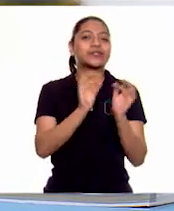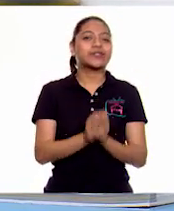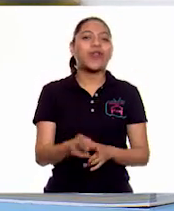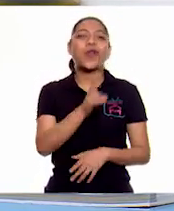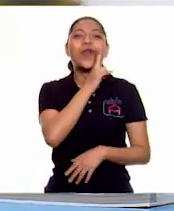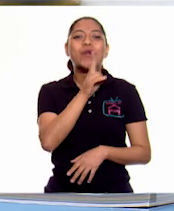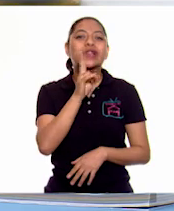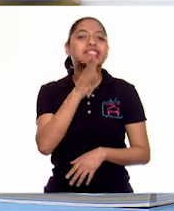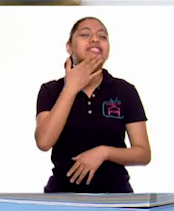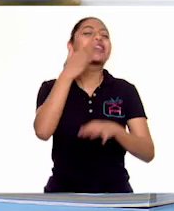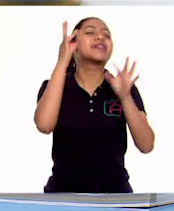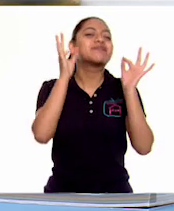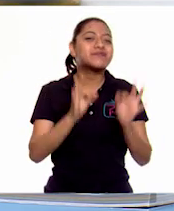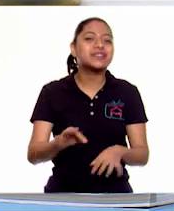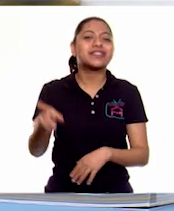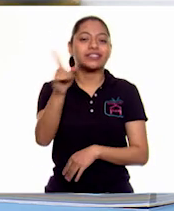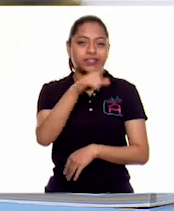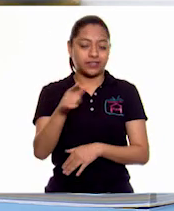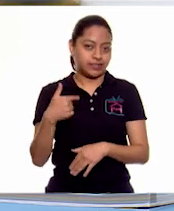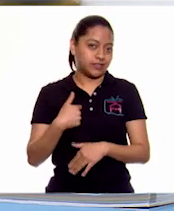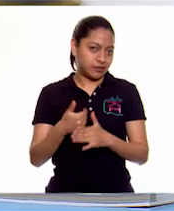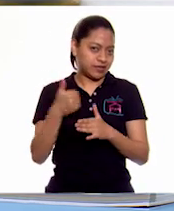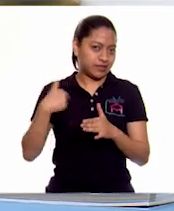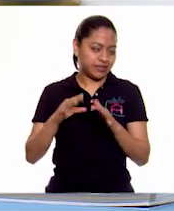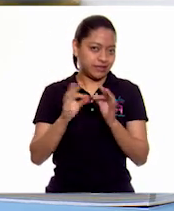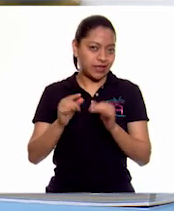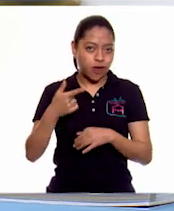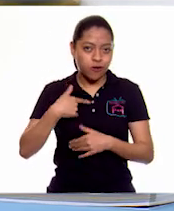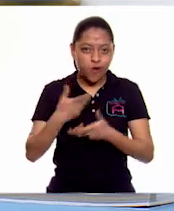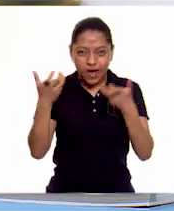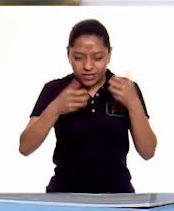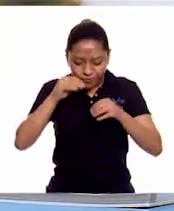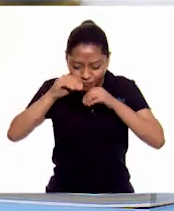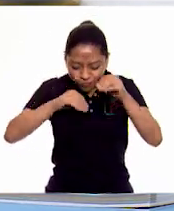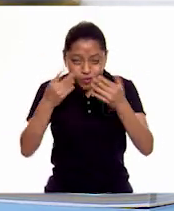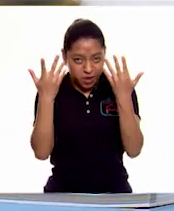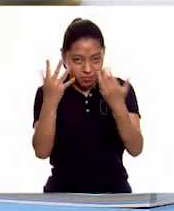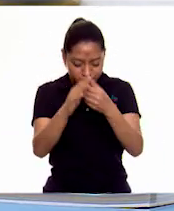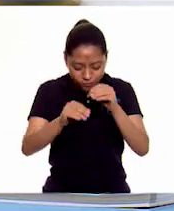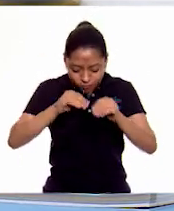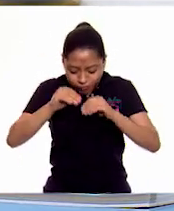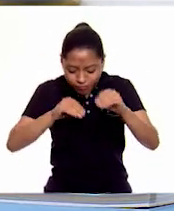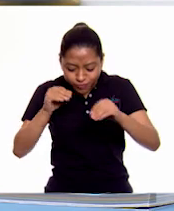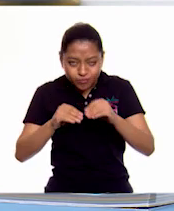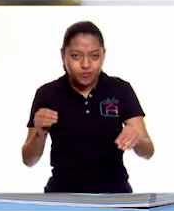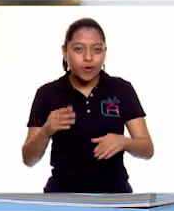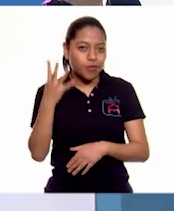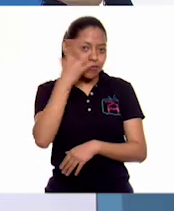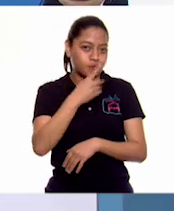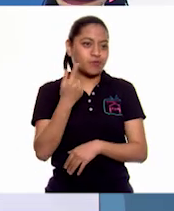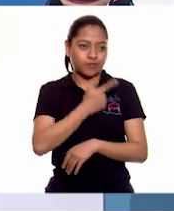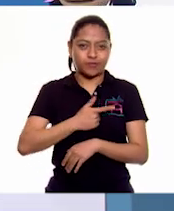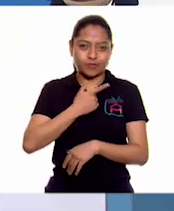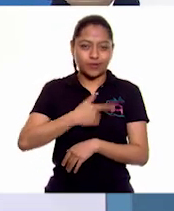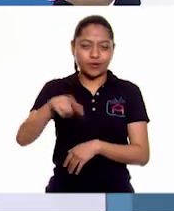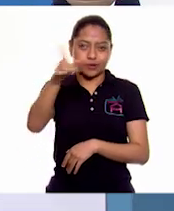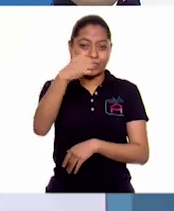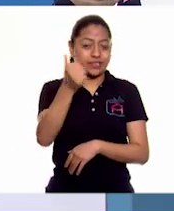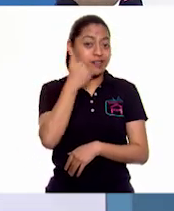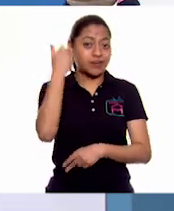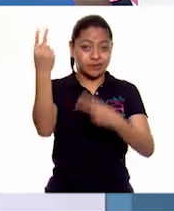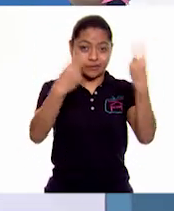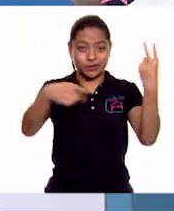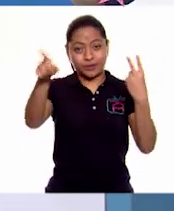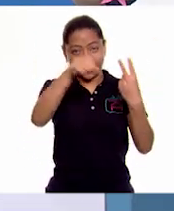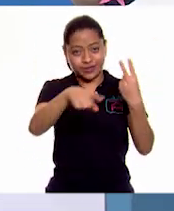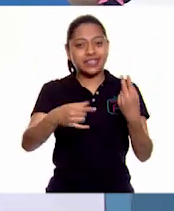No sé si ya les había contado, pero a mí me encantan las manualidades. Yo sé que a nuestros alumnos y alumnas que nos ven